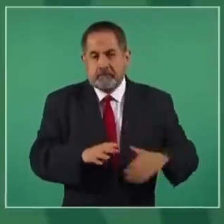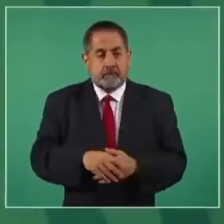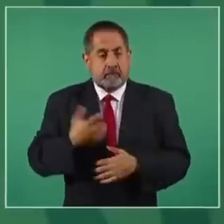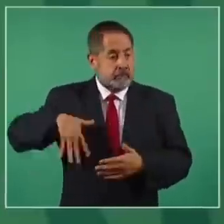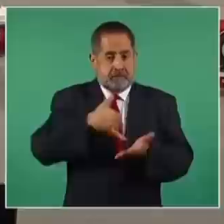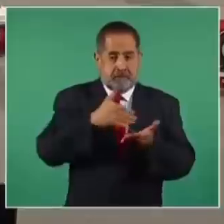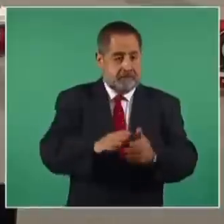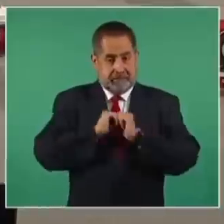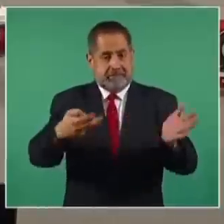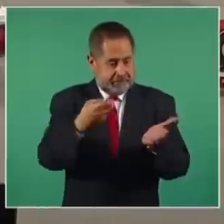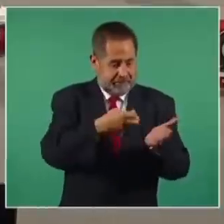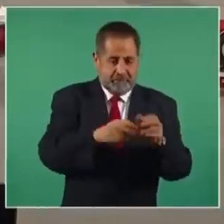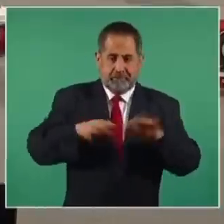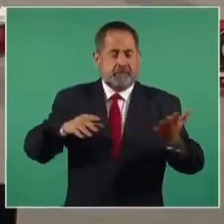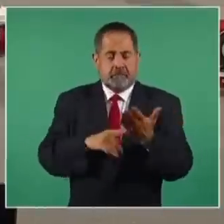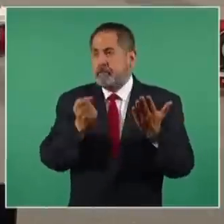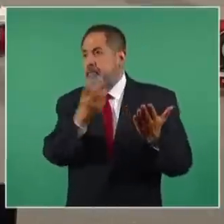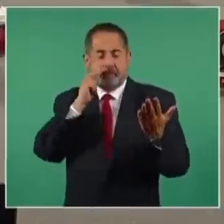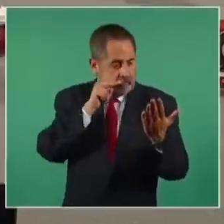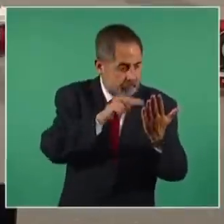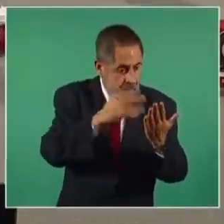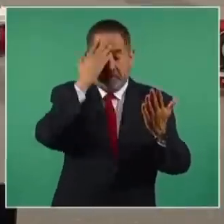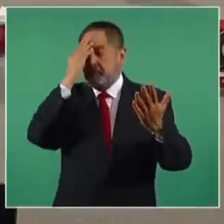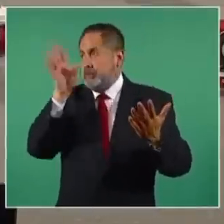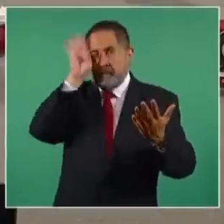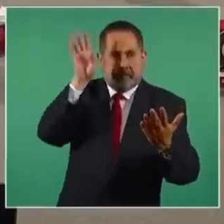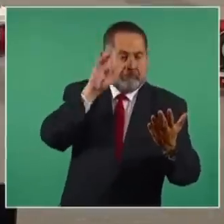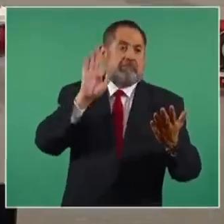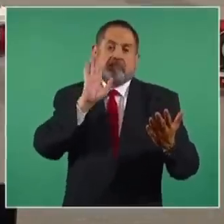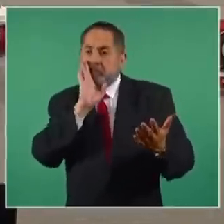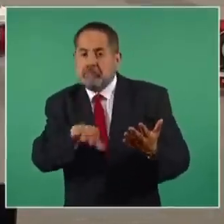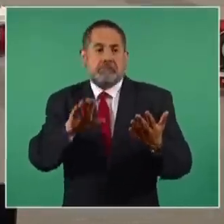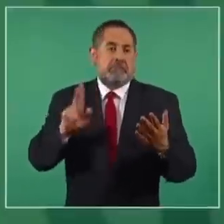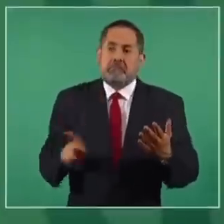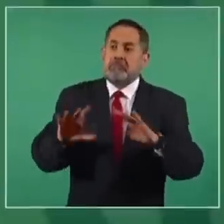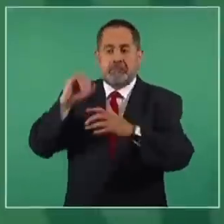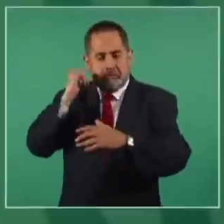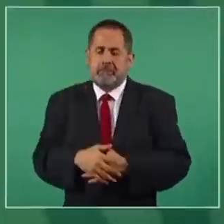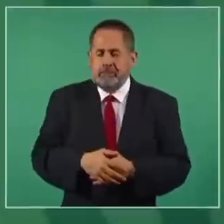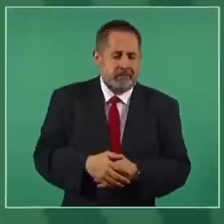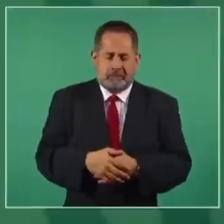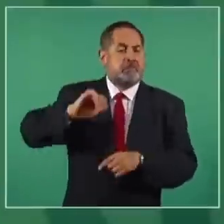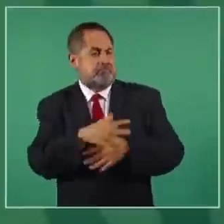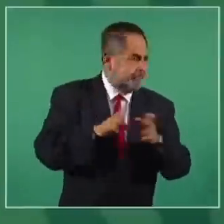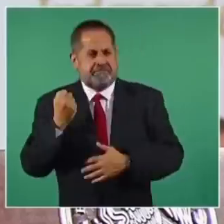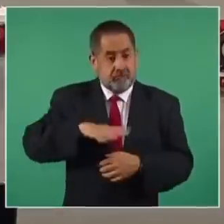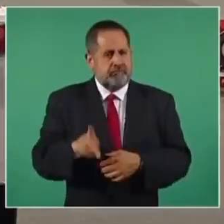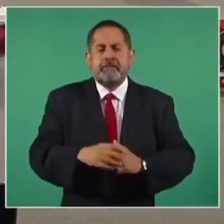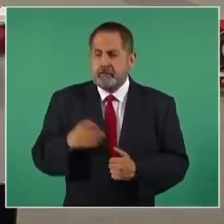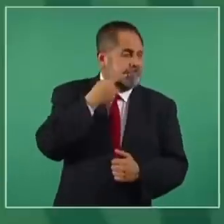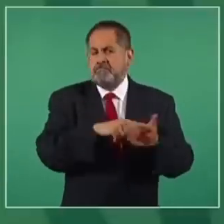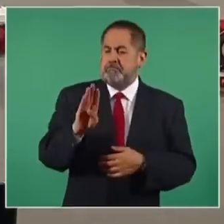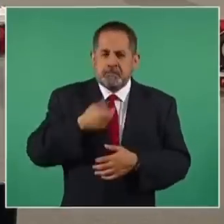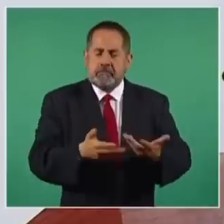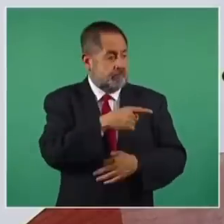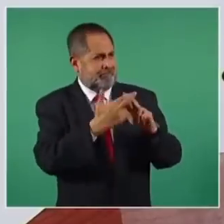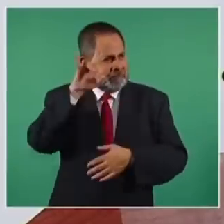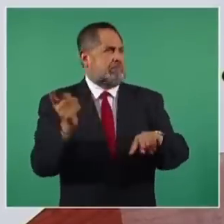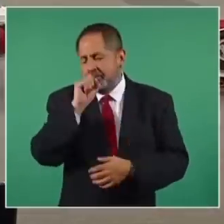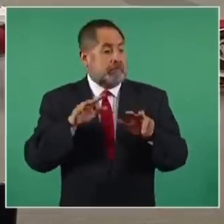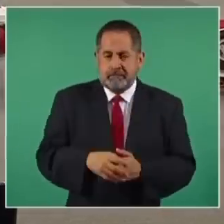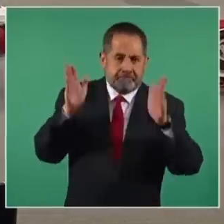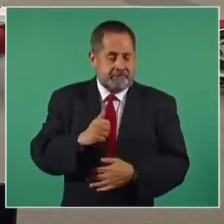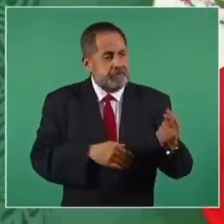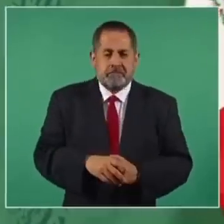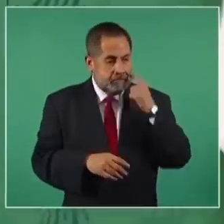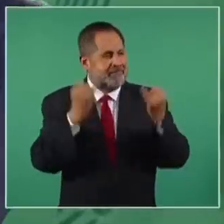se publican estas cosas lo que algunos ven es qué barbaridad, como cuando llegaron los invasores. Les voy a adorar la